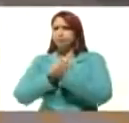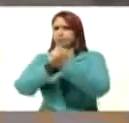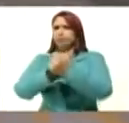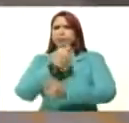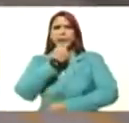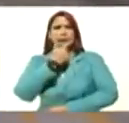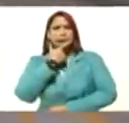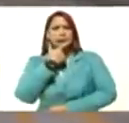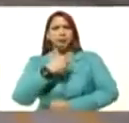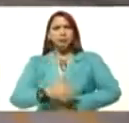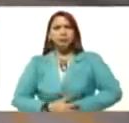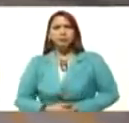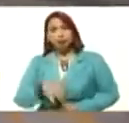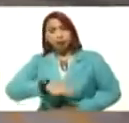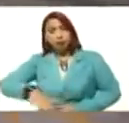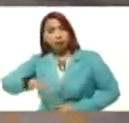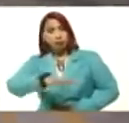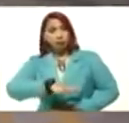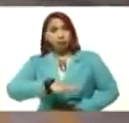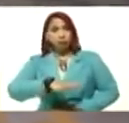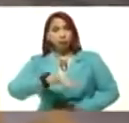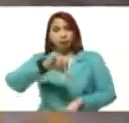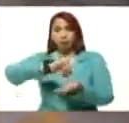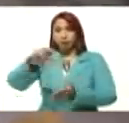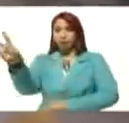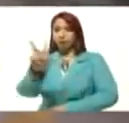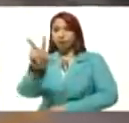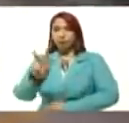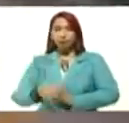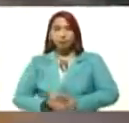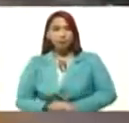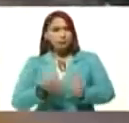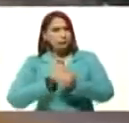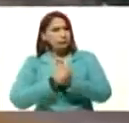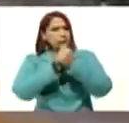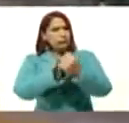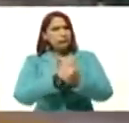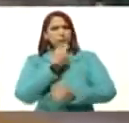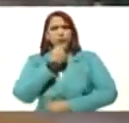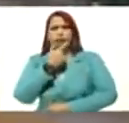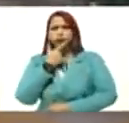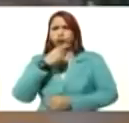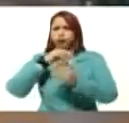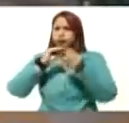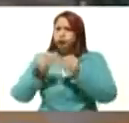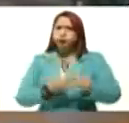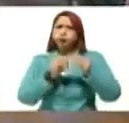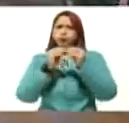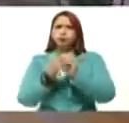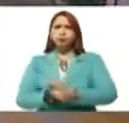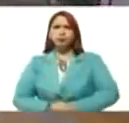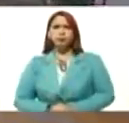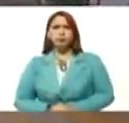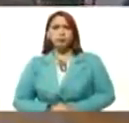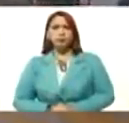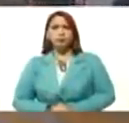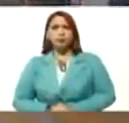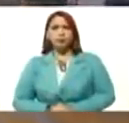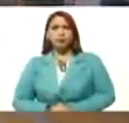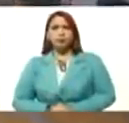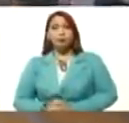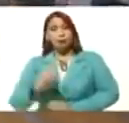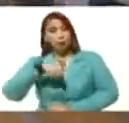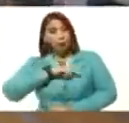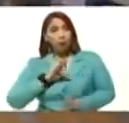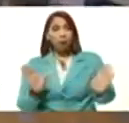bellísima Venezuela. Amada y bellísima, además. Aquí